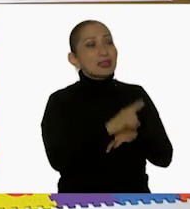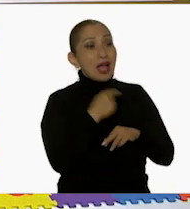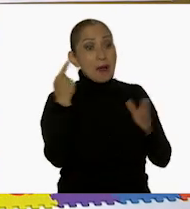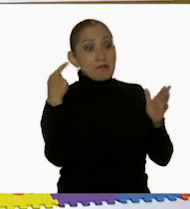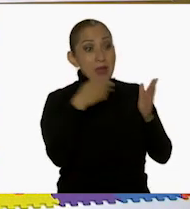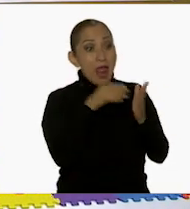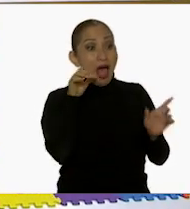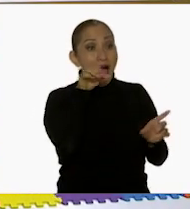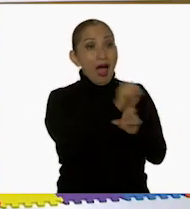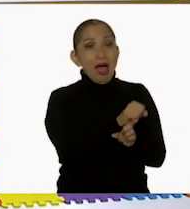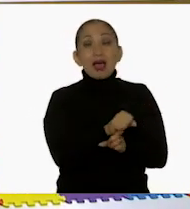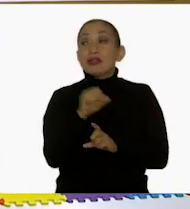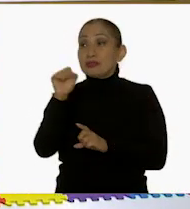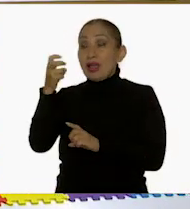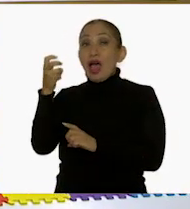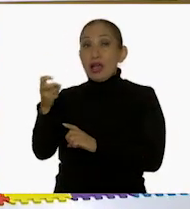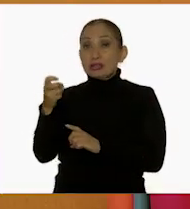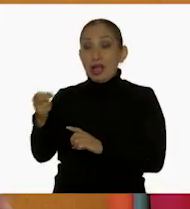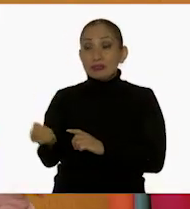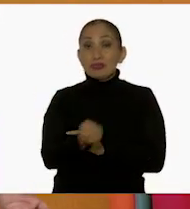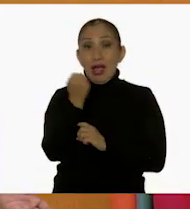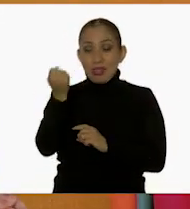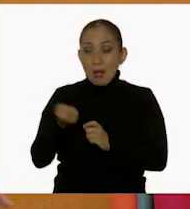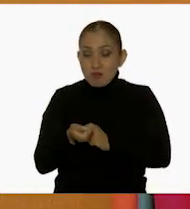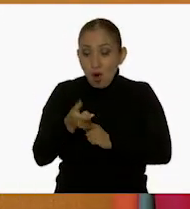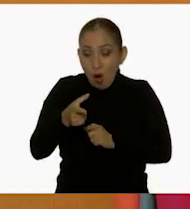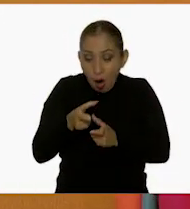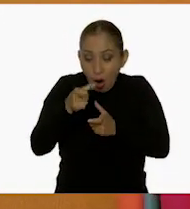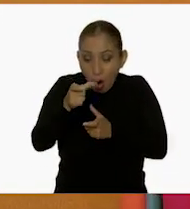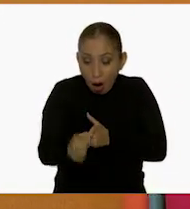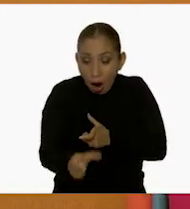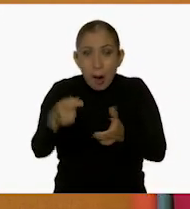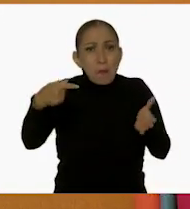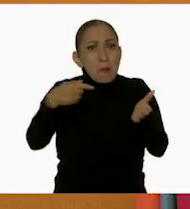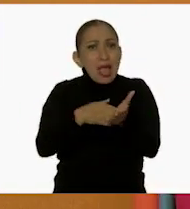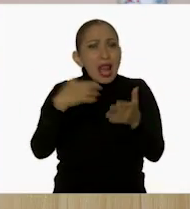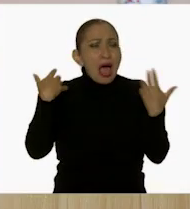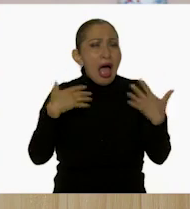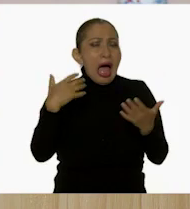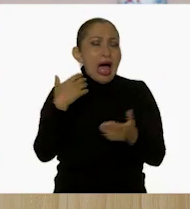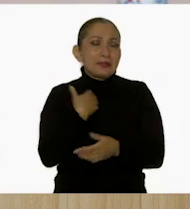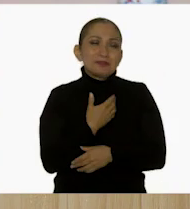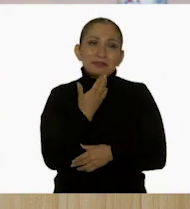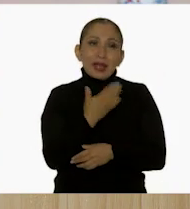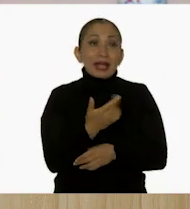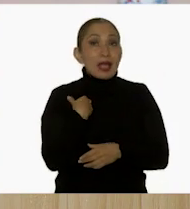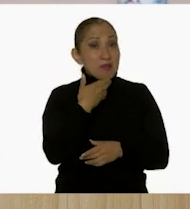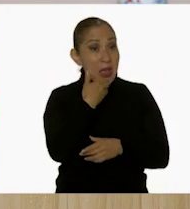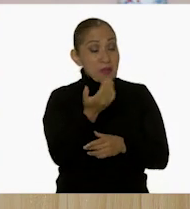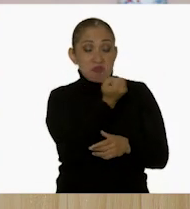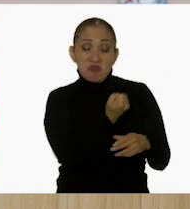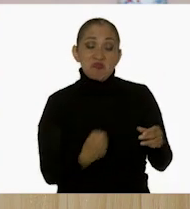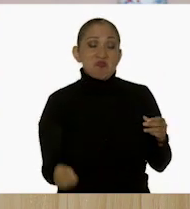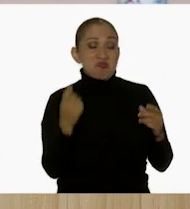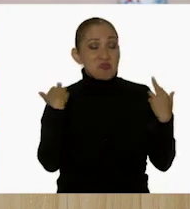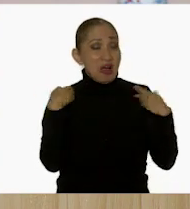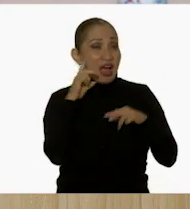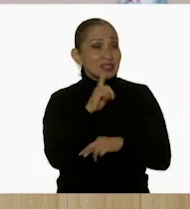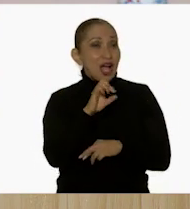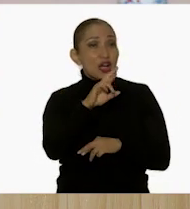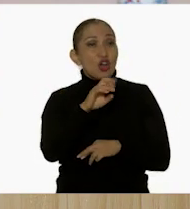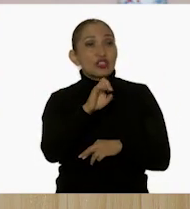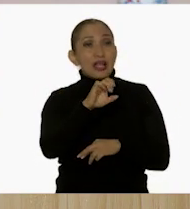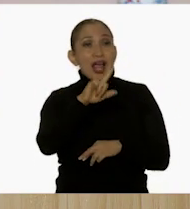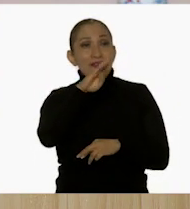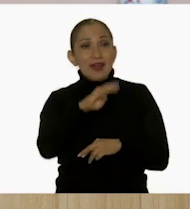el mil, ¿verdad? Exacto. Tuvo la fortuna de aventar la ficha y cayó justamente en el mil, Tino. Es cierto. Es que es bien buena la maestra Rosalba,